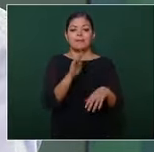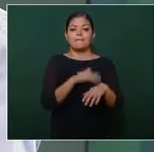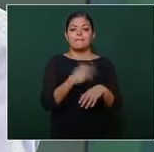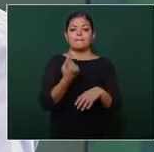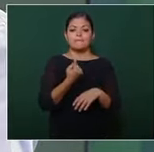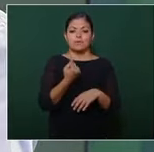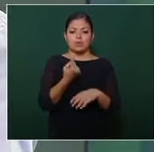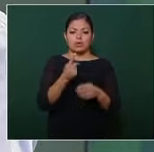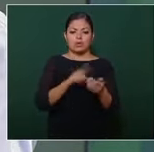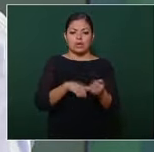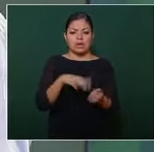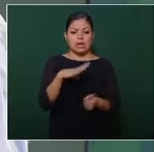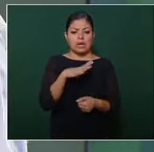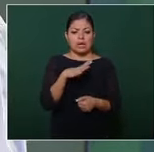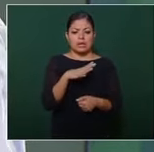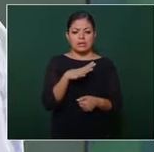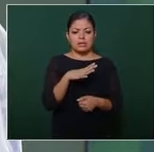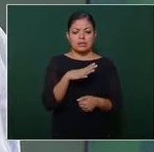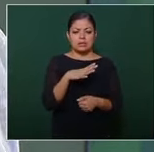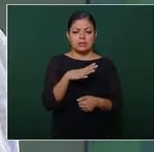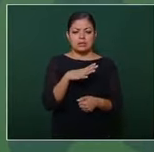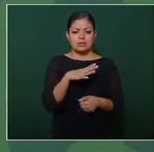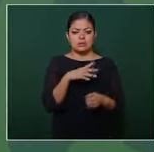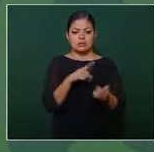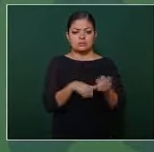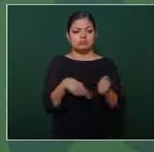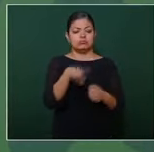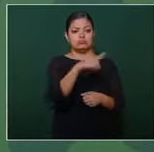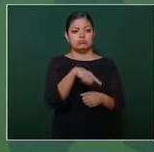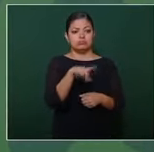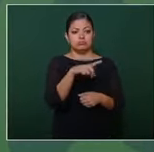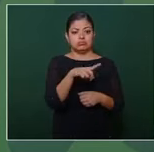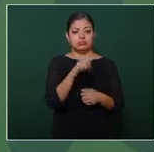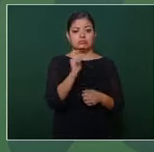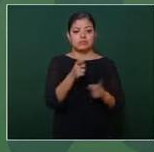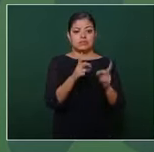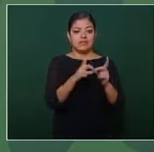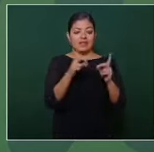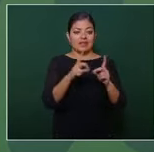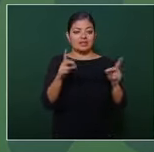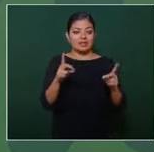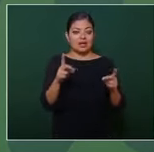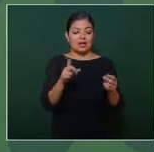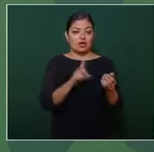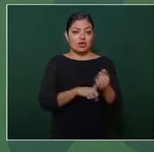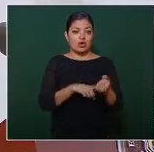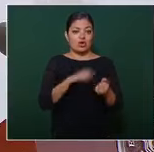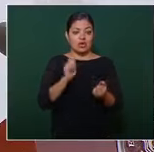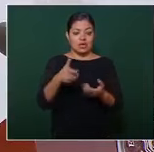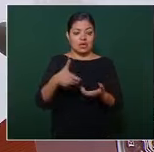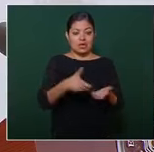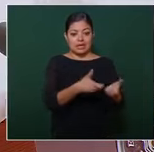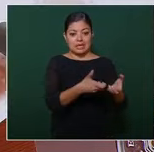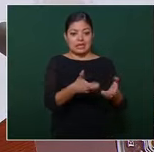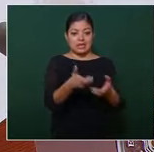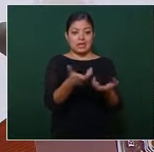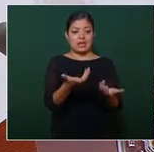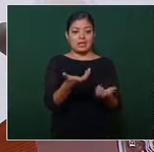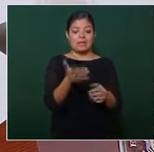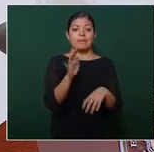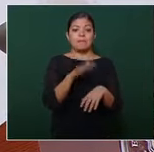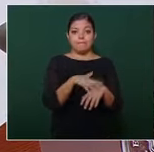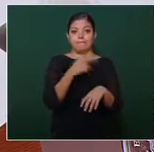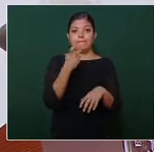había anarquía en el desarrollo urbano y estamos